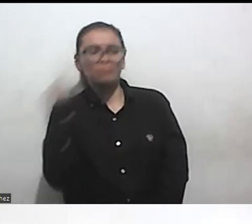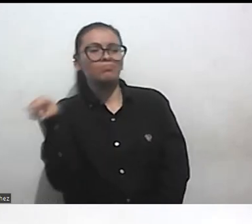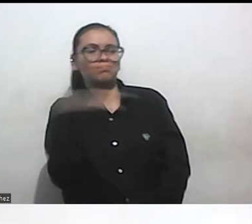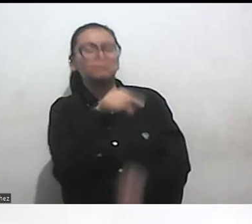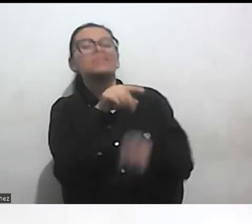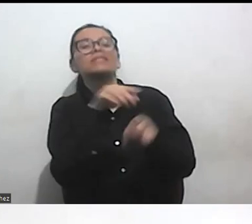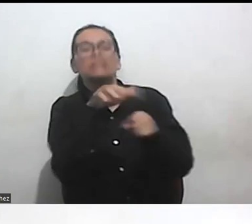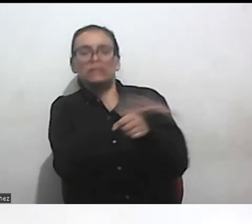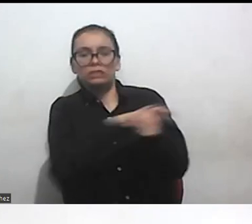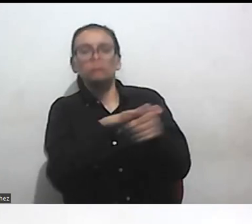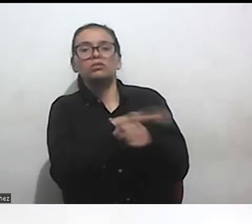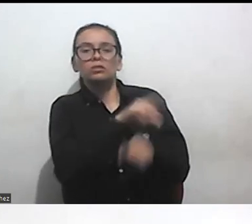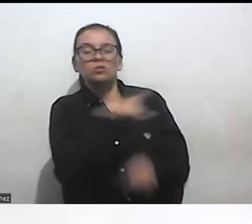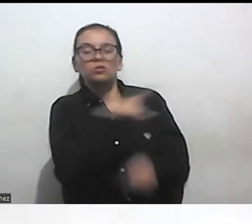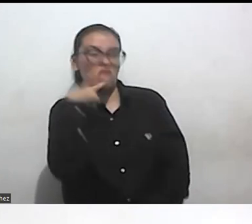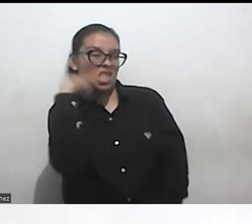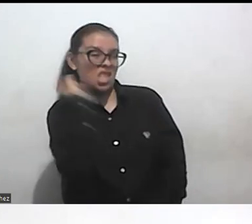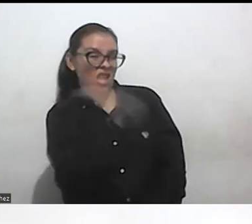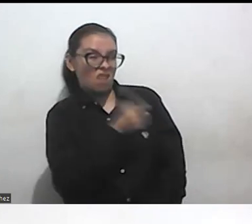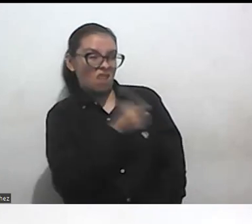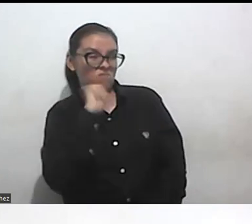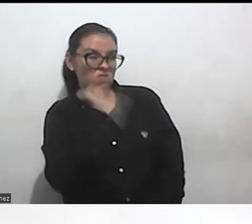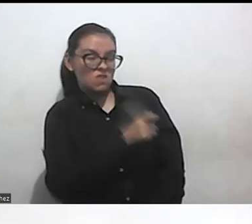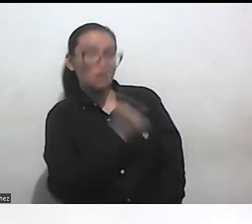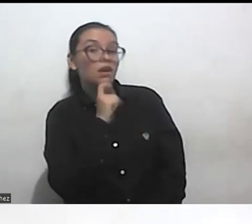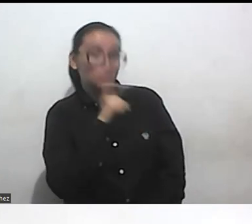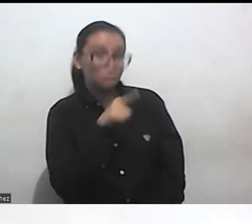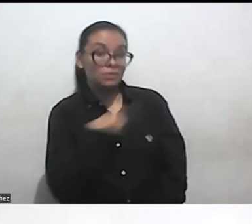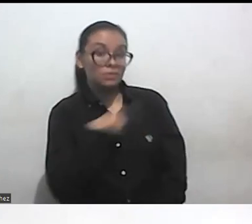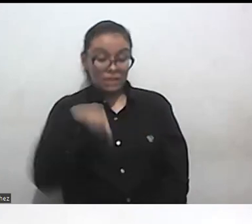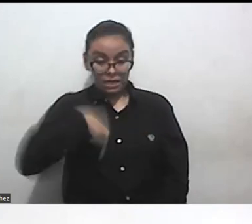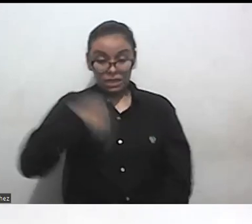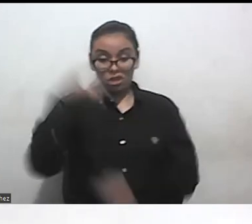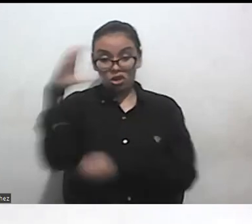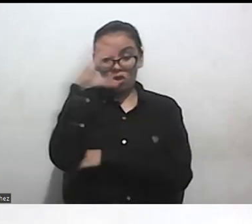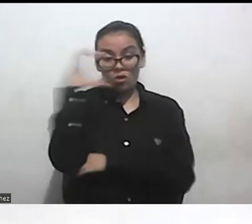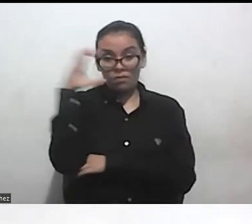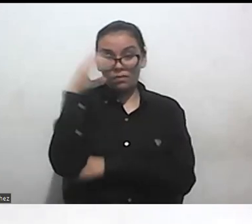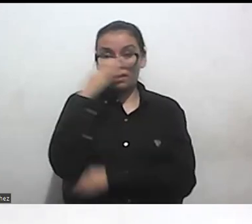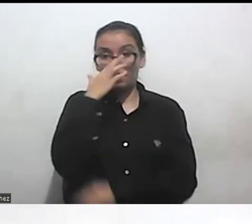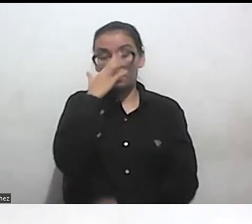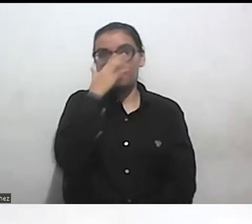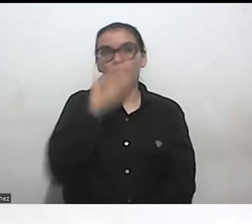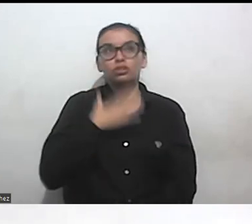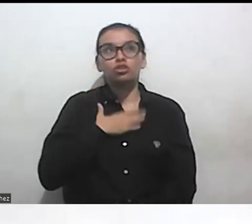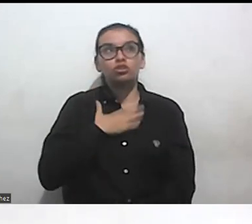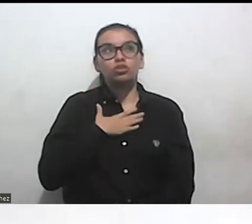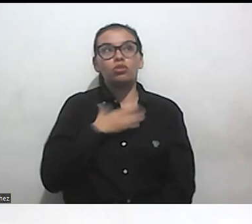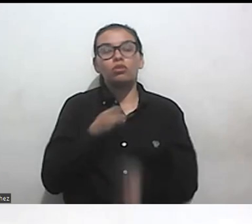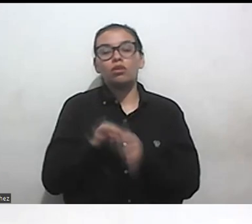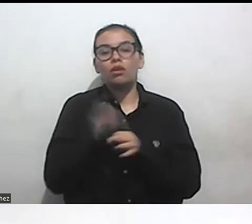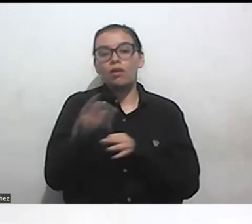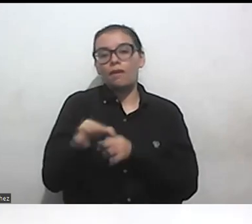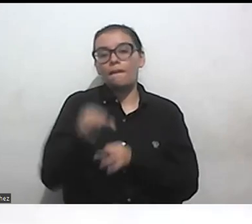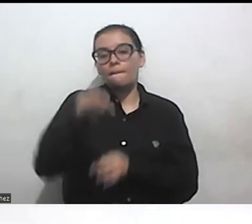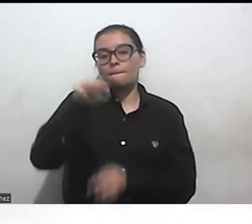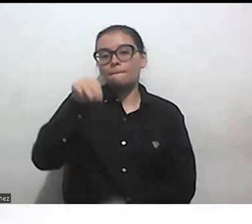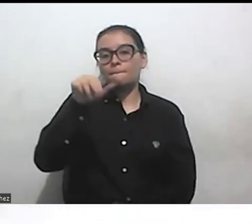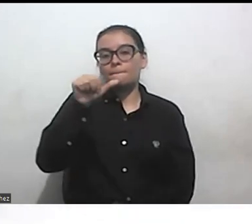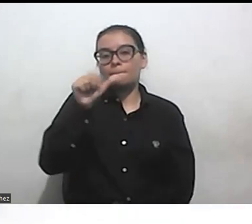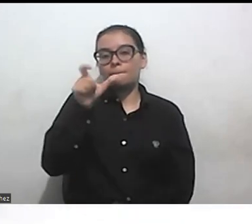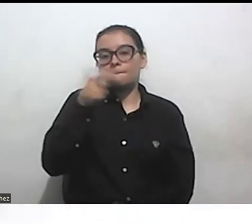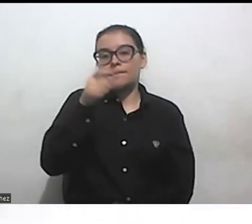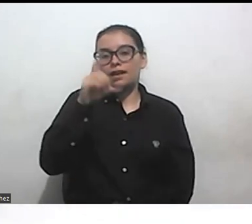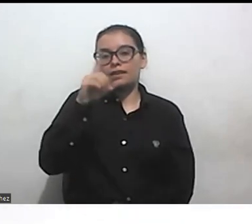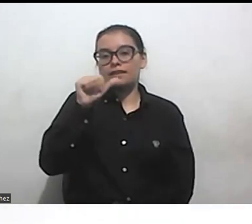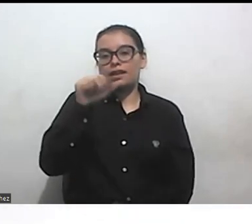de hecho acá en Colombia yo en el departamento del Magdalena vivo en la ciudad de Santa